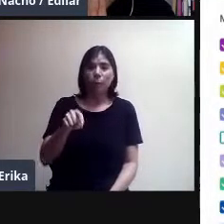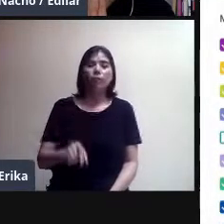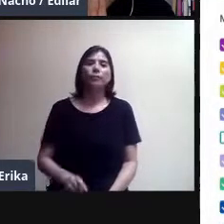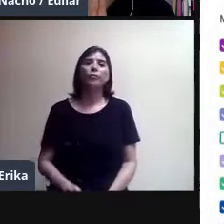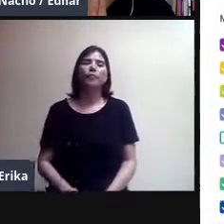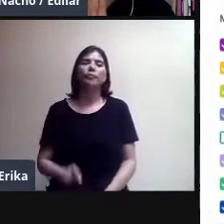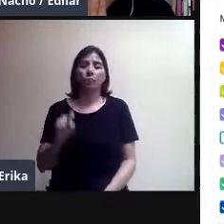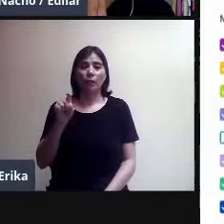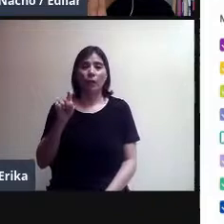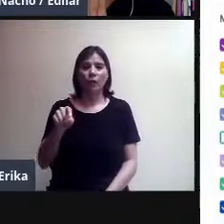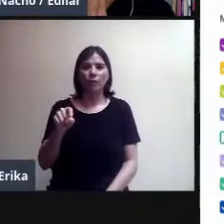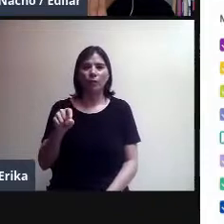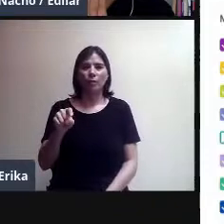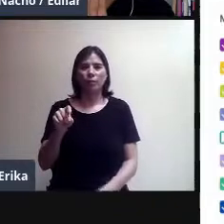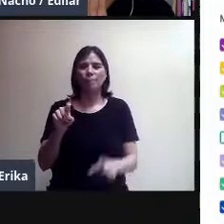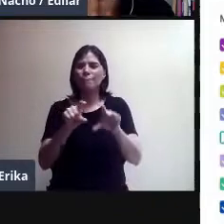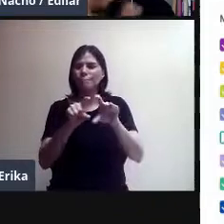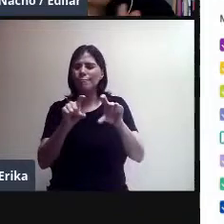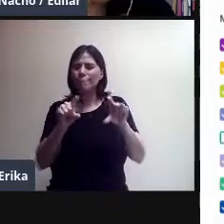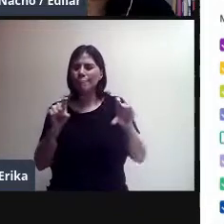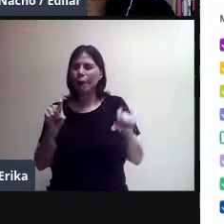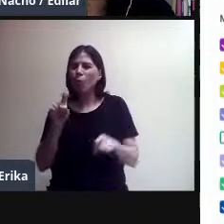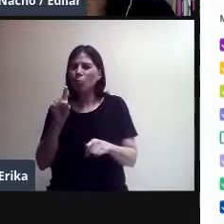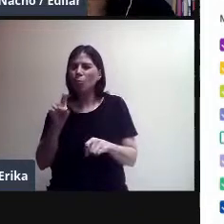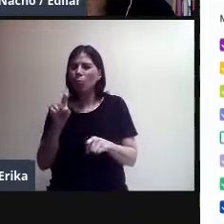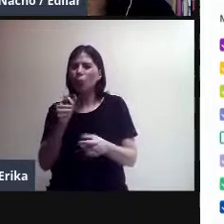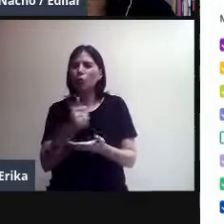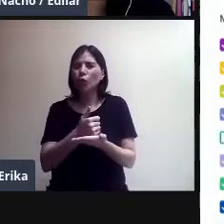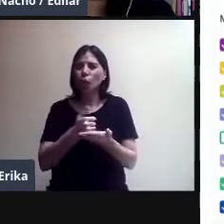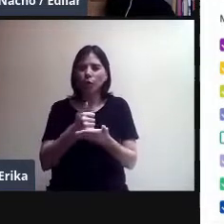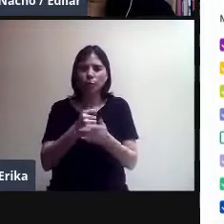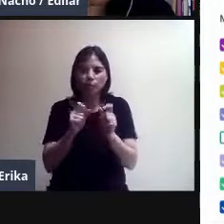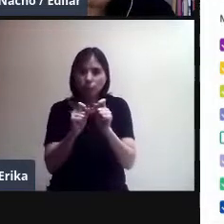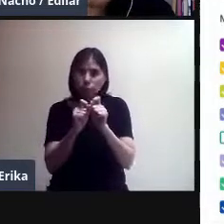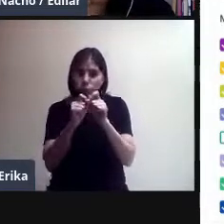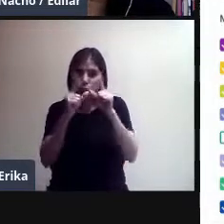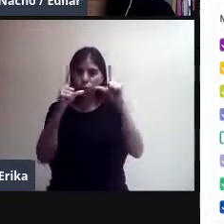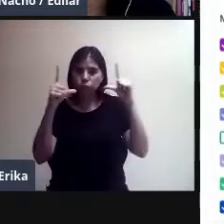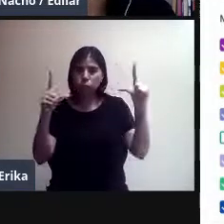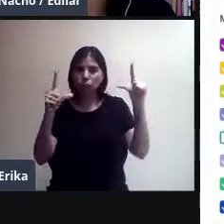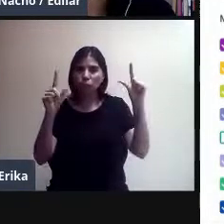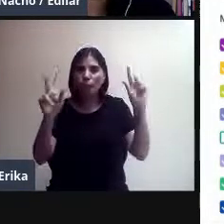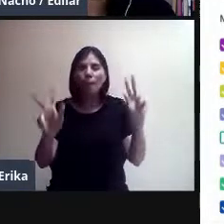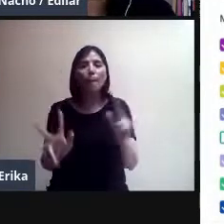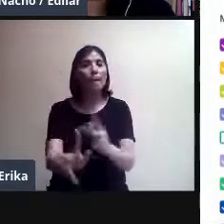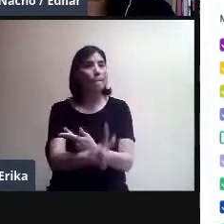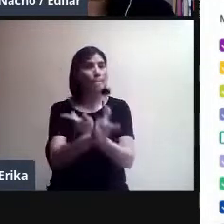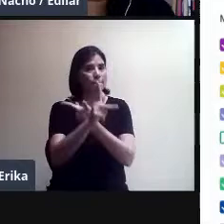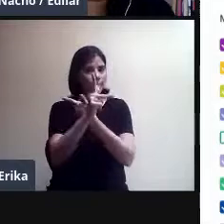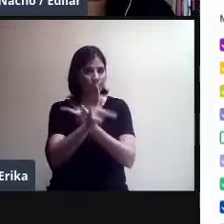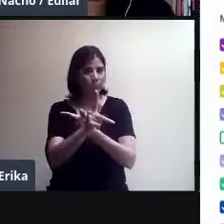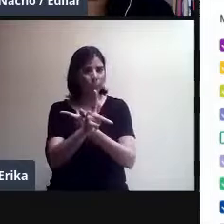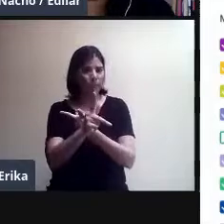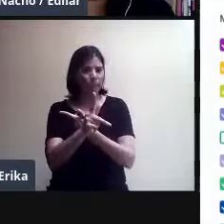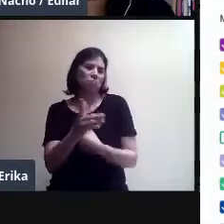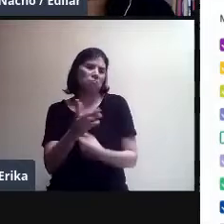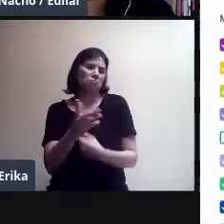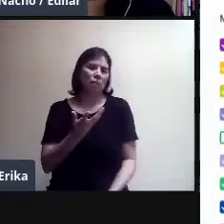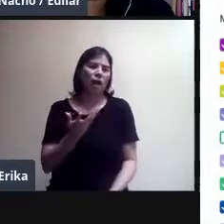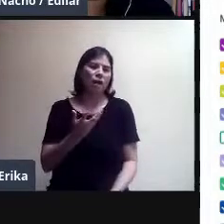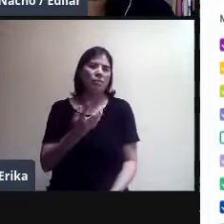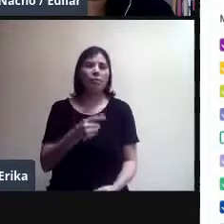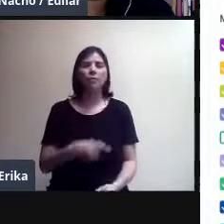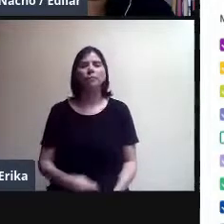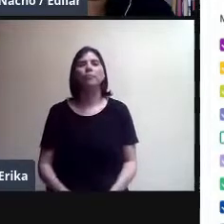y le doy clic en este botón azul, se me despliega la videollamada. Esa es una manera de hacerlo, ¿sí? La